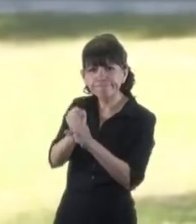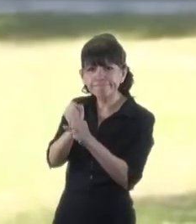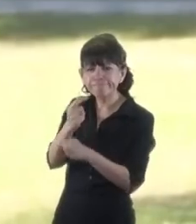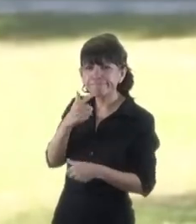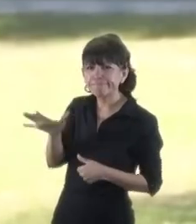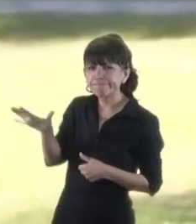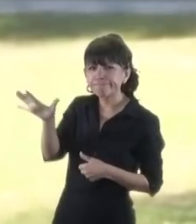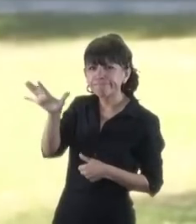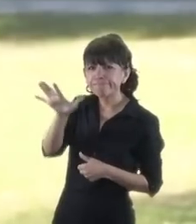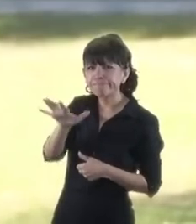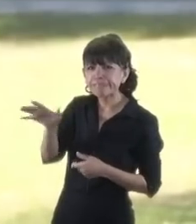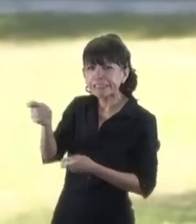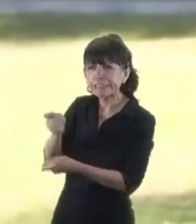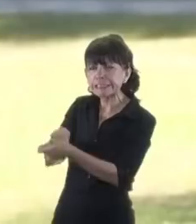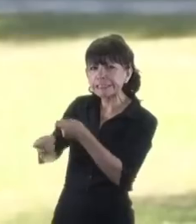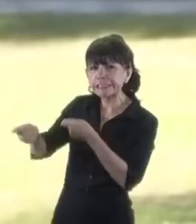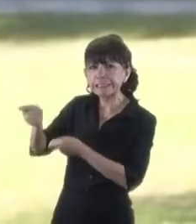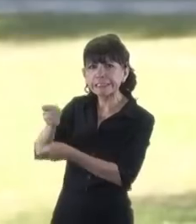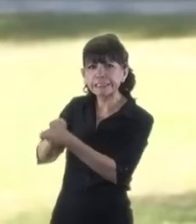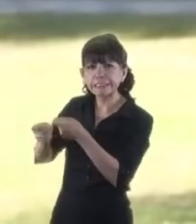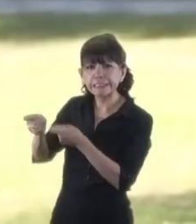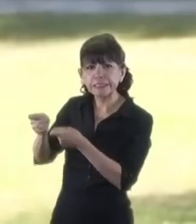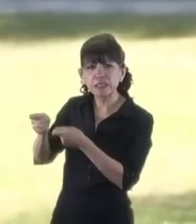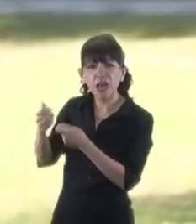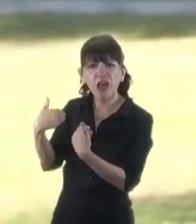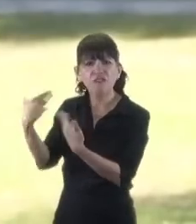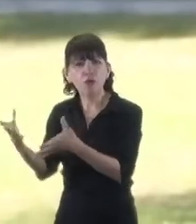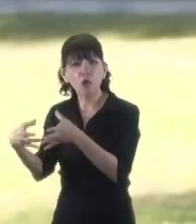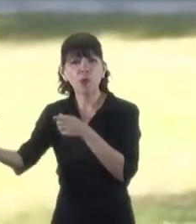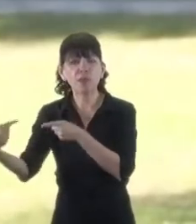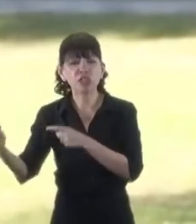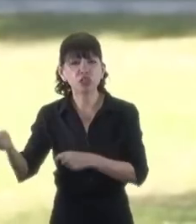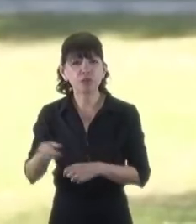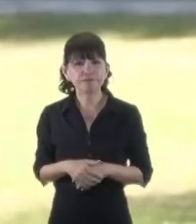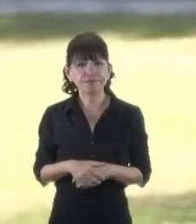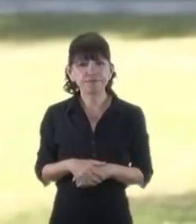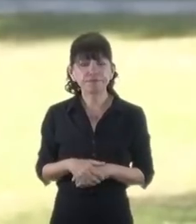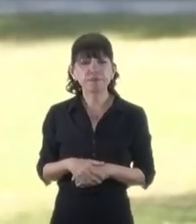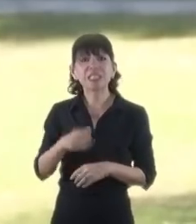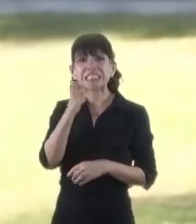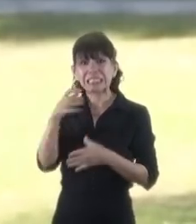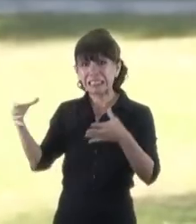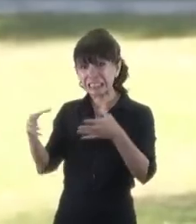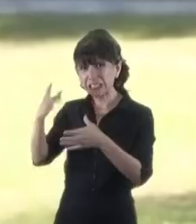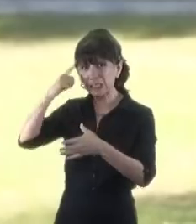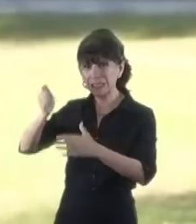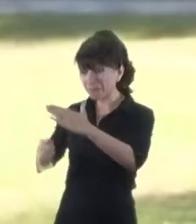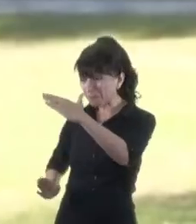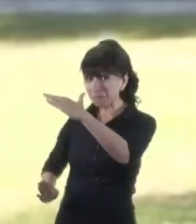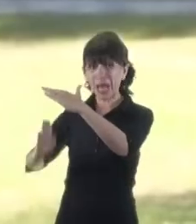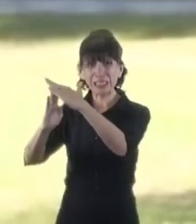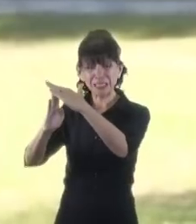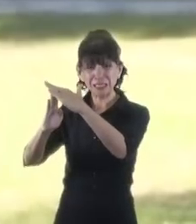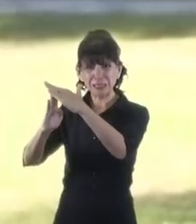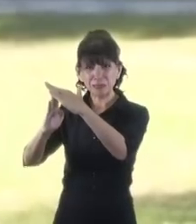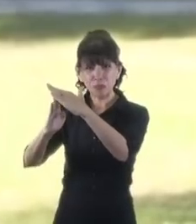en maniobras que sirven a la actual oposición. Si el máximo tribunal del país no respeta la libertad de poderes